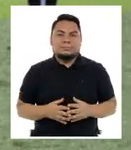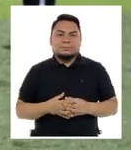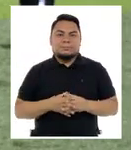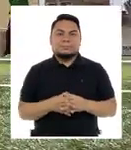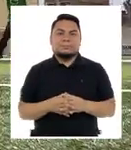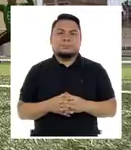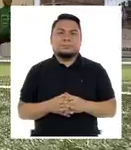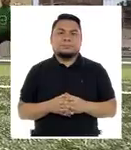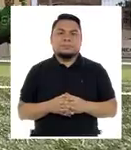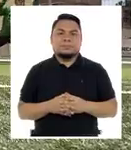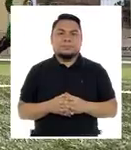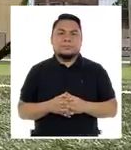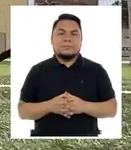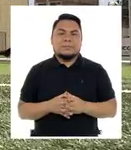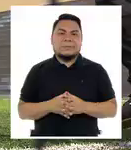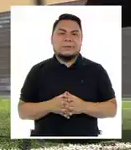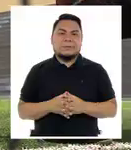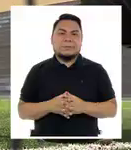conjunto con ellos